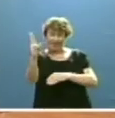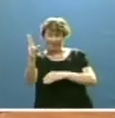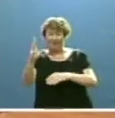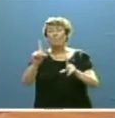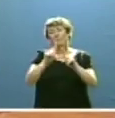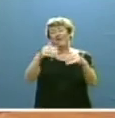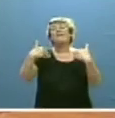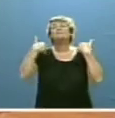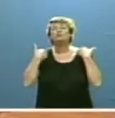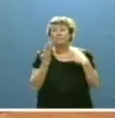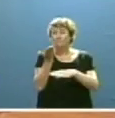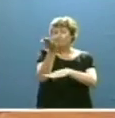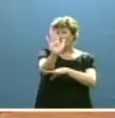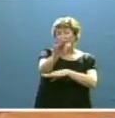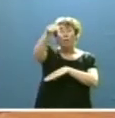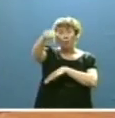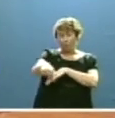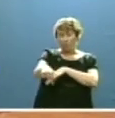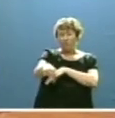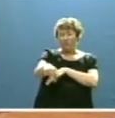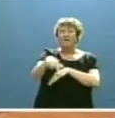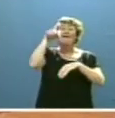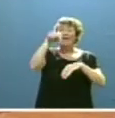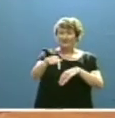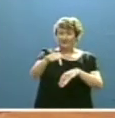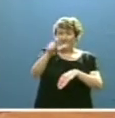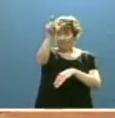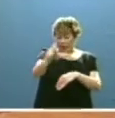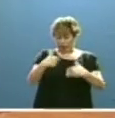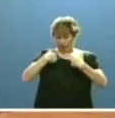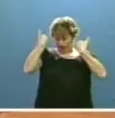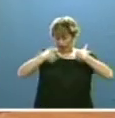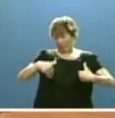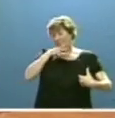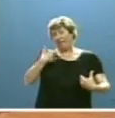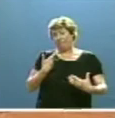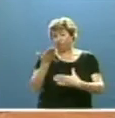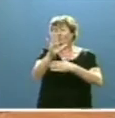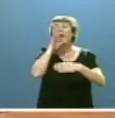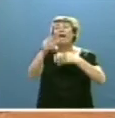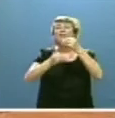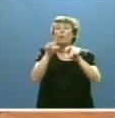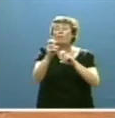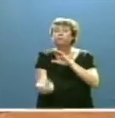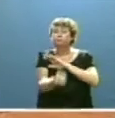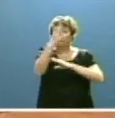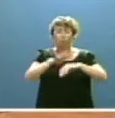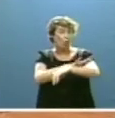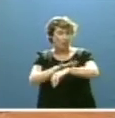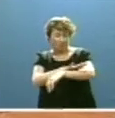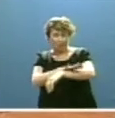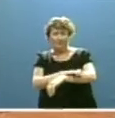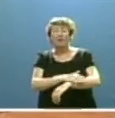responsabilidad de presentar hoy a este candidato para la formación de gobierno. Un deber